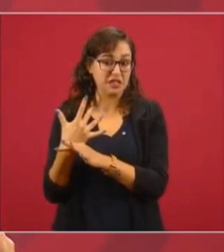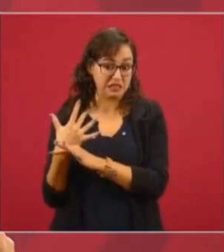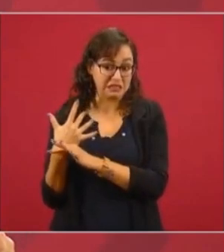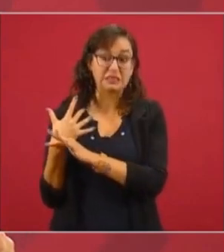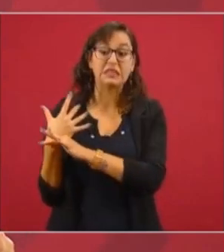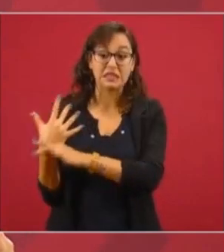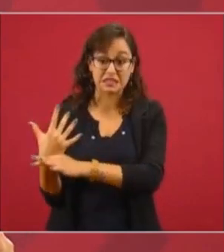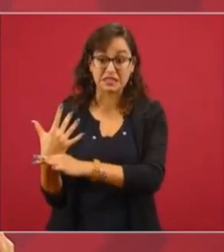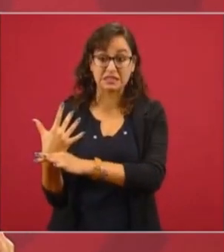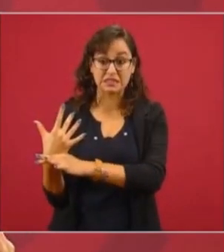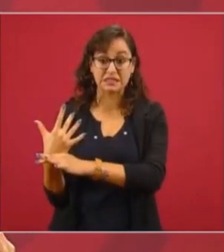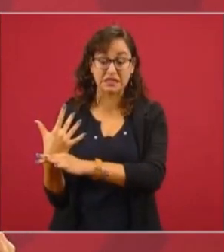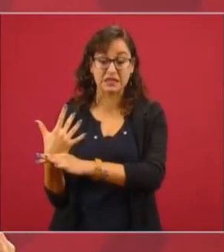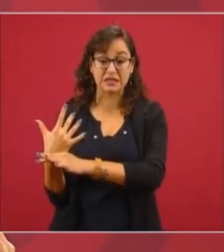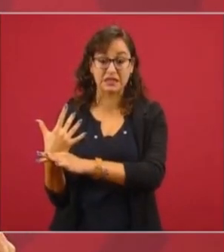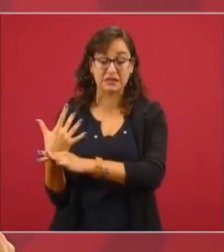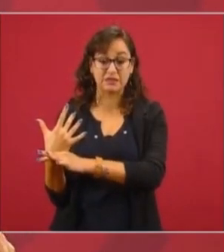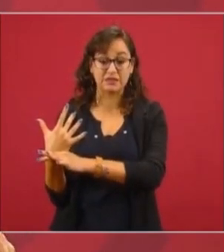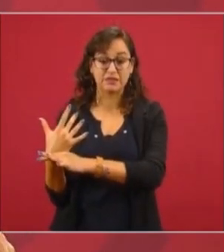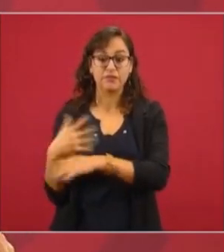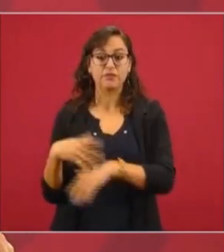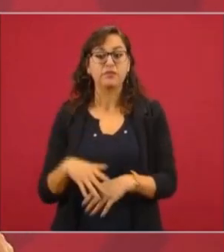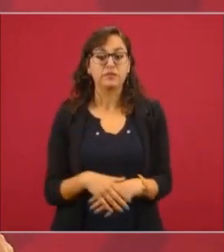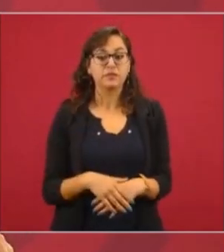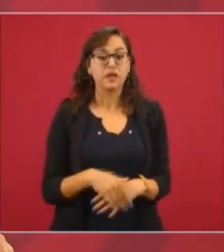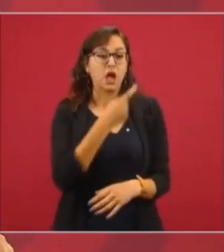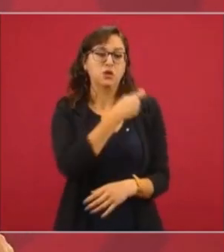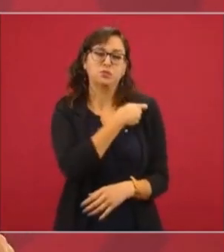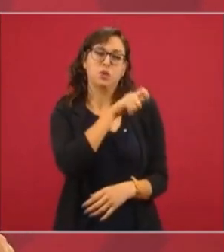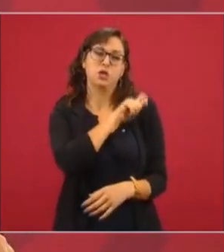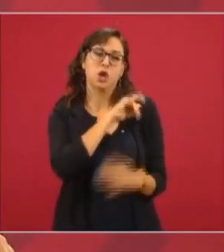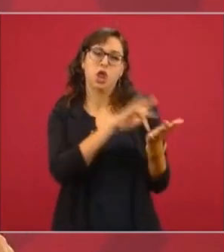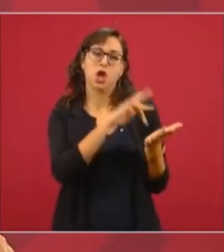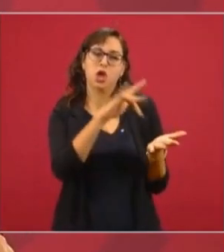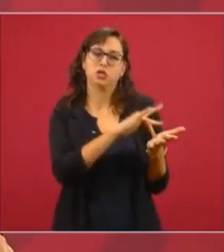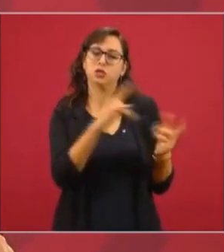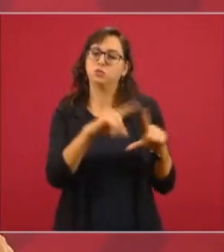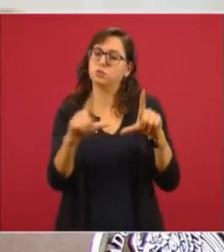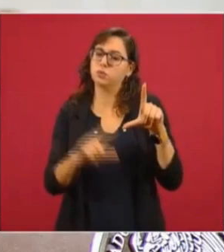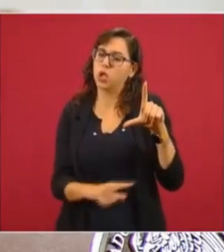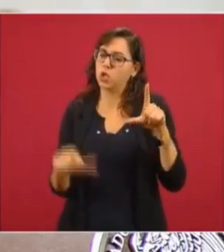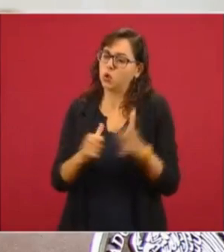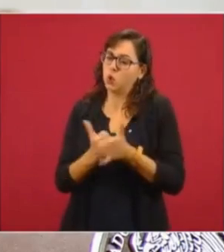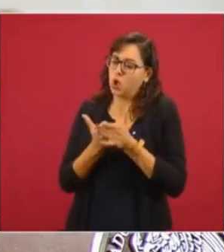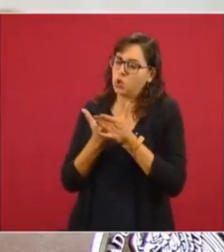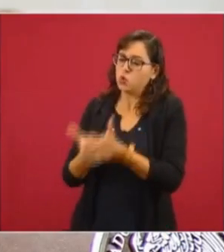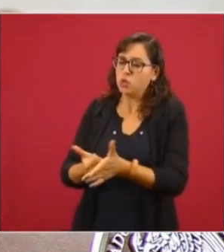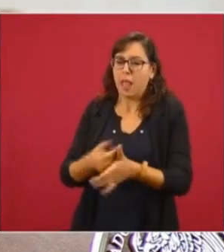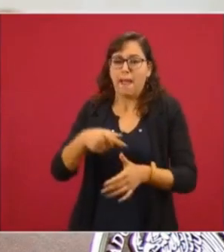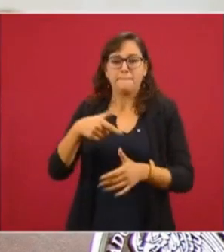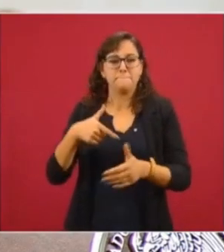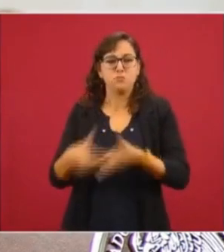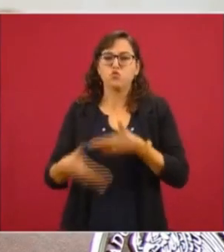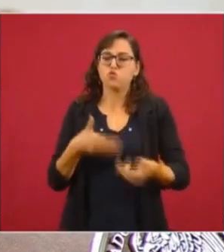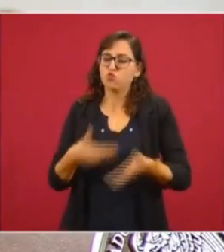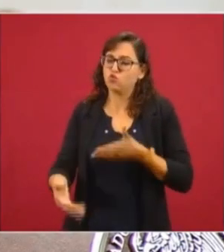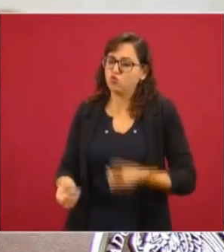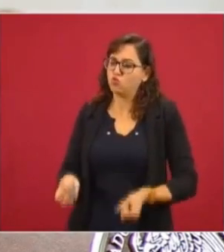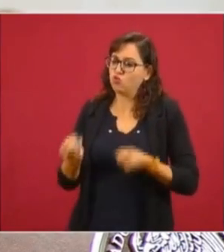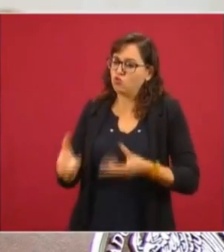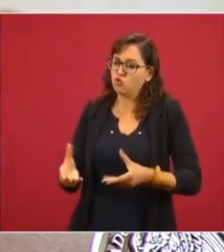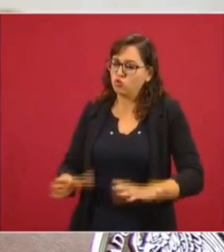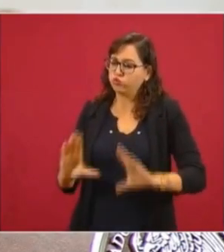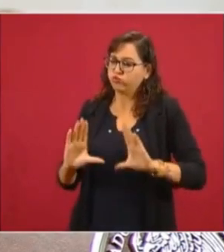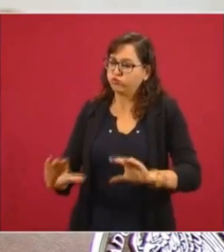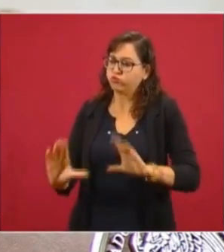nos civilizaron, que vinieron a